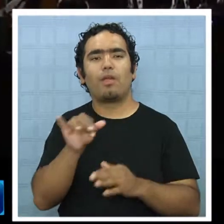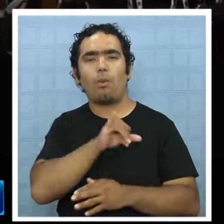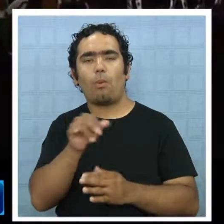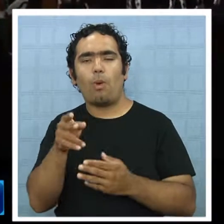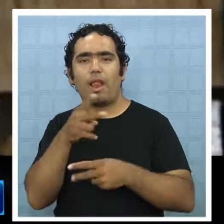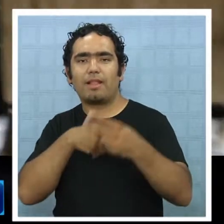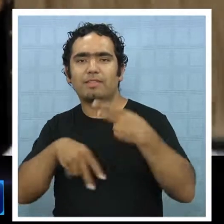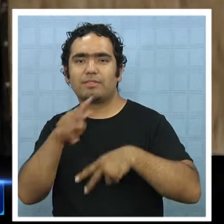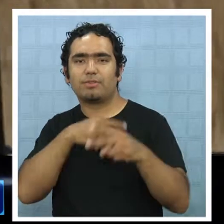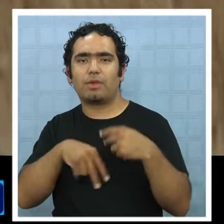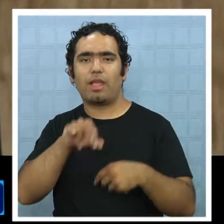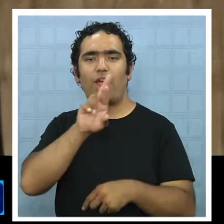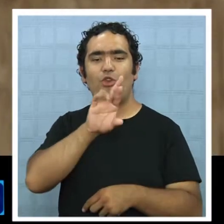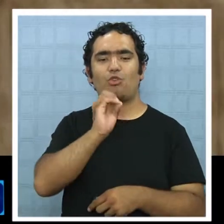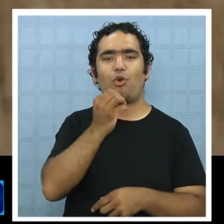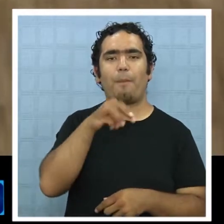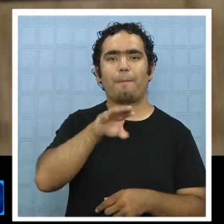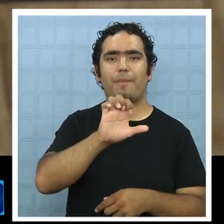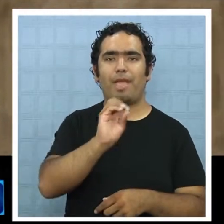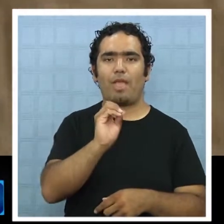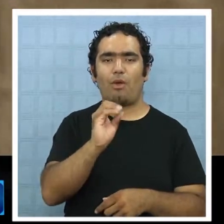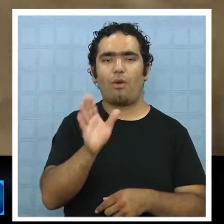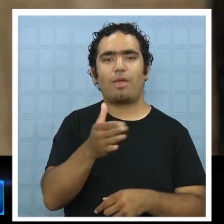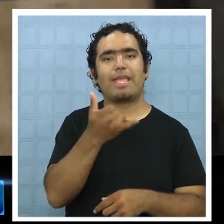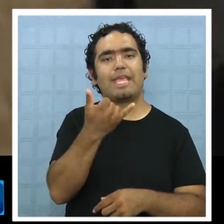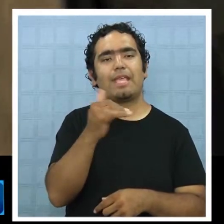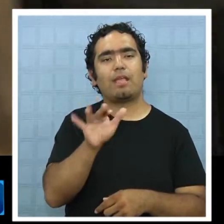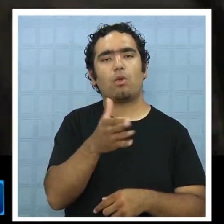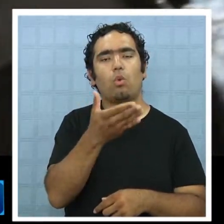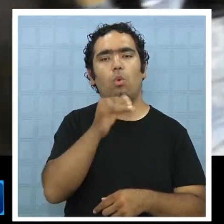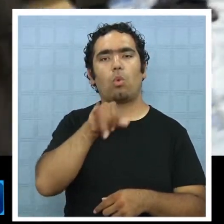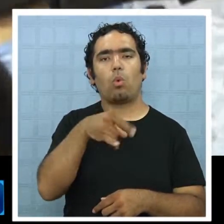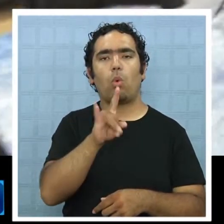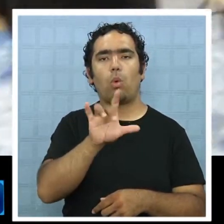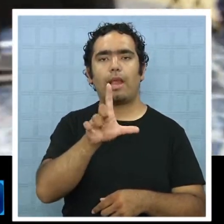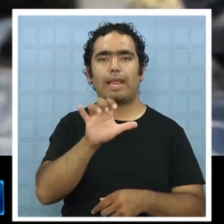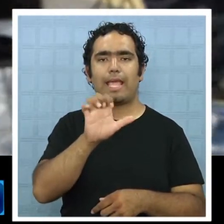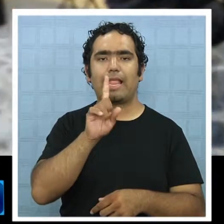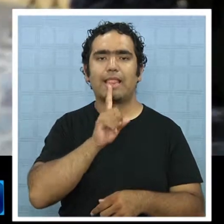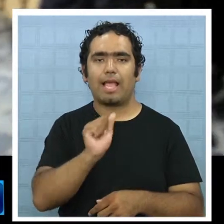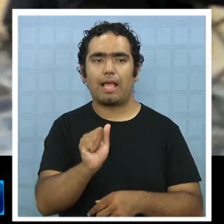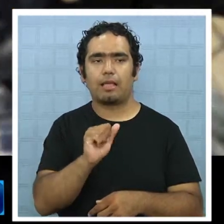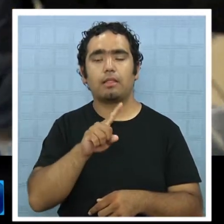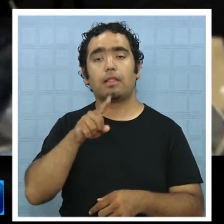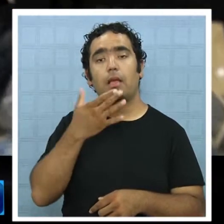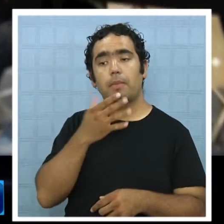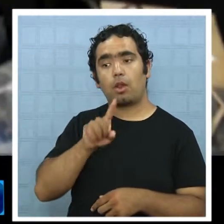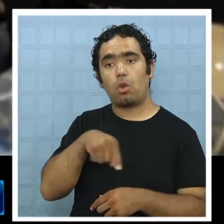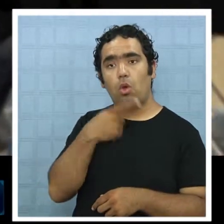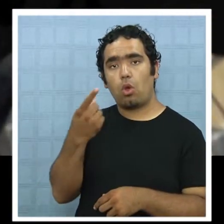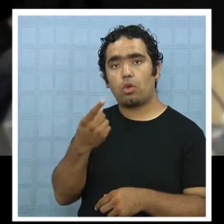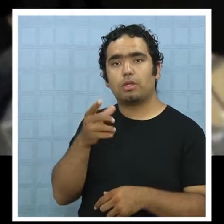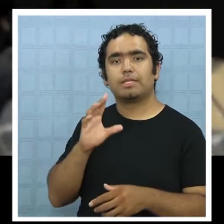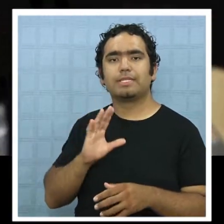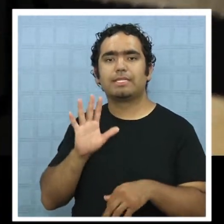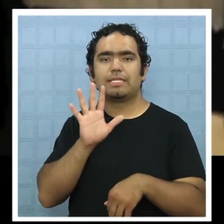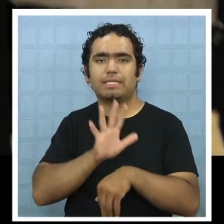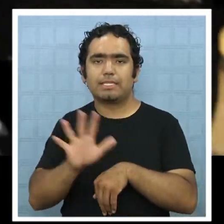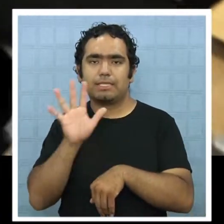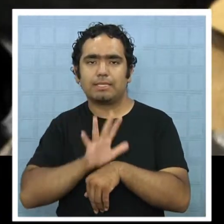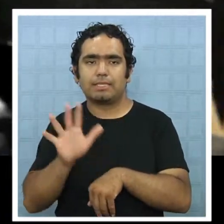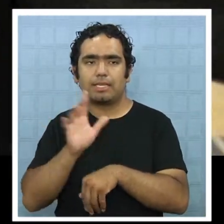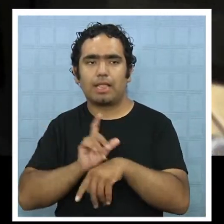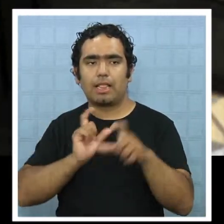de Shakespeare con la compañía italiana Teatros Tascabili de Bérgamo, y una presentación de un grupo que se llama Charcha